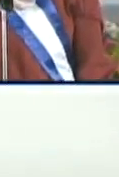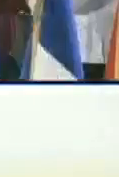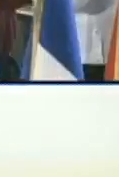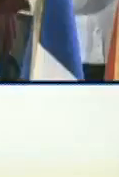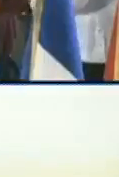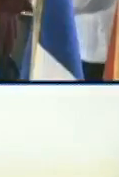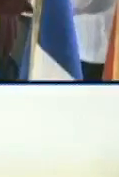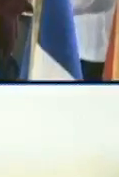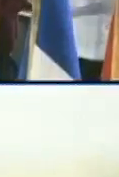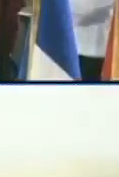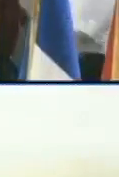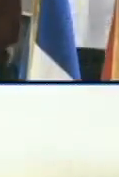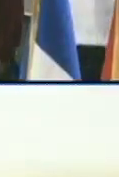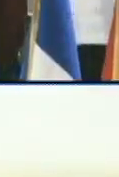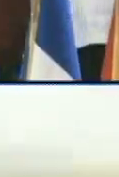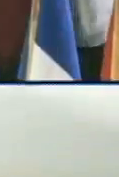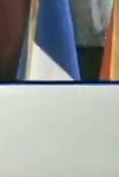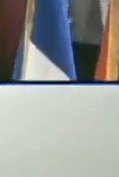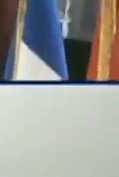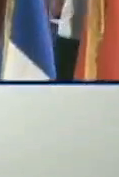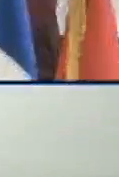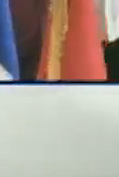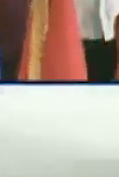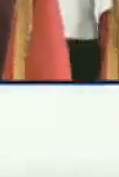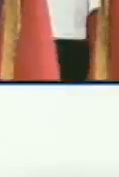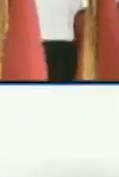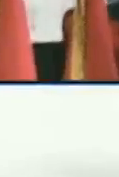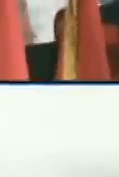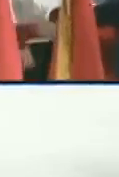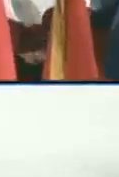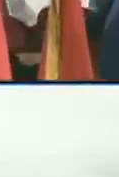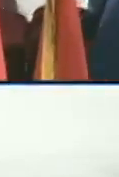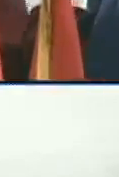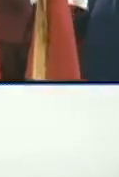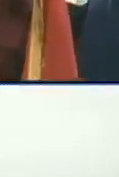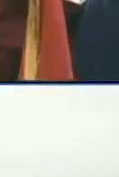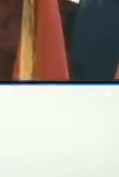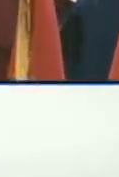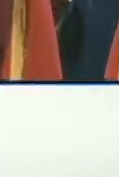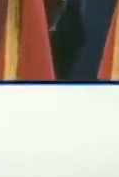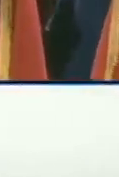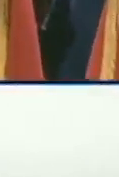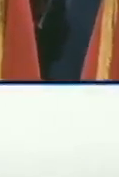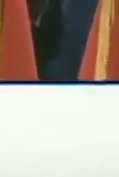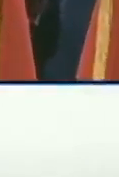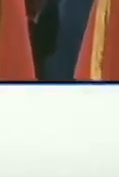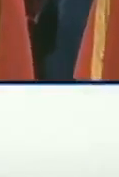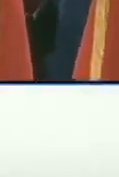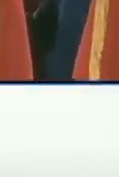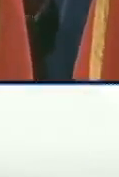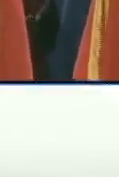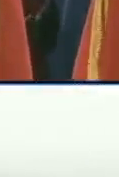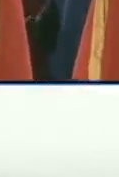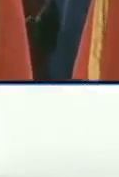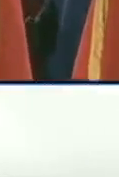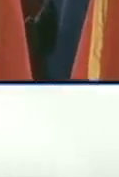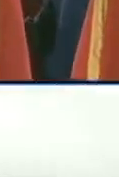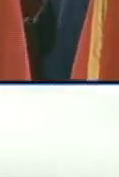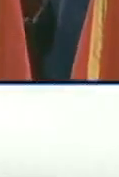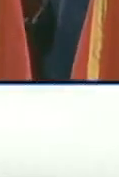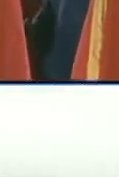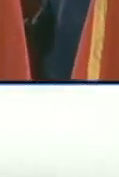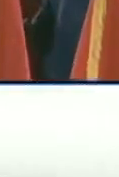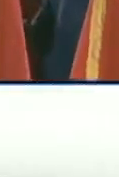poniendo todos los puntos donde deben estar Nicaragua, país también agredido por el imperialismo estadounidense